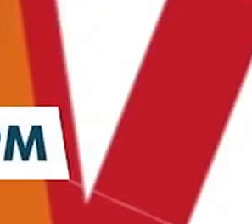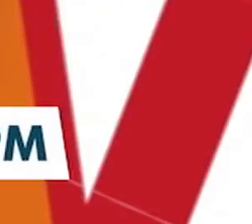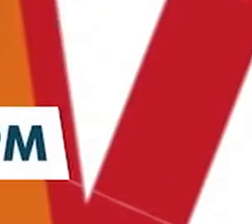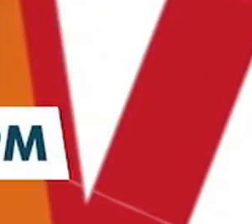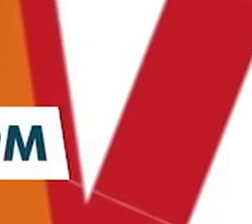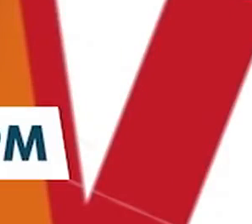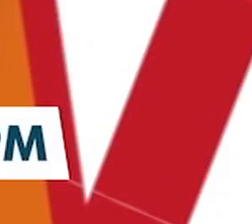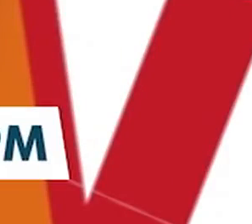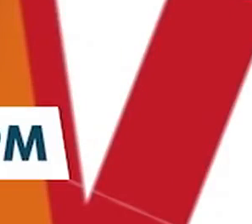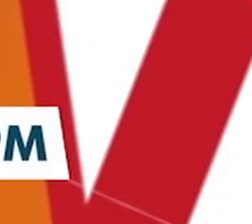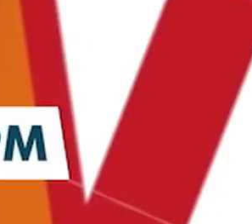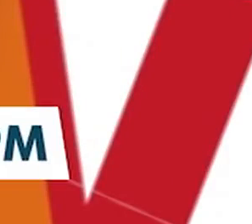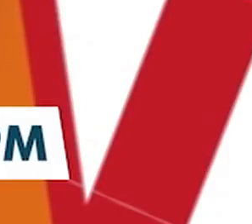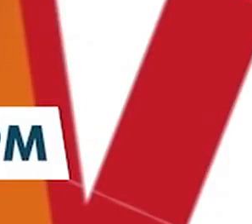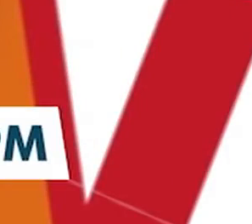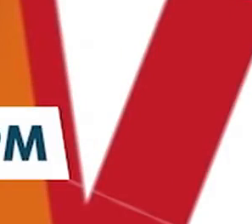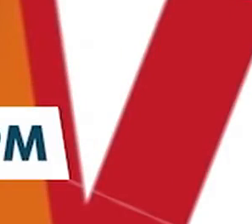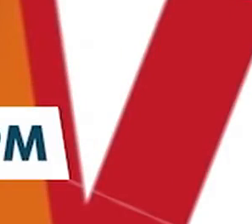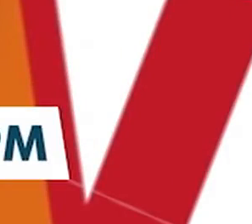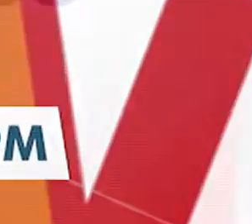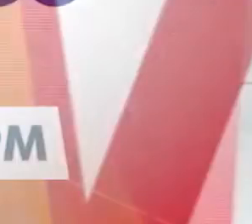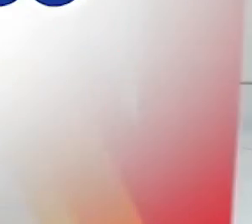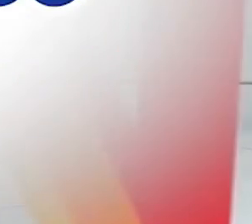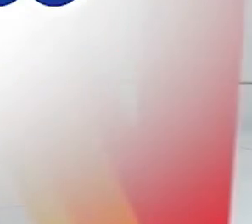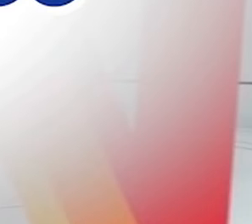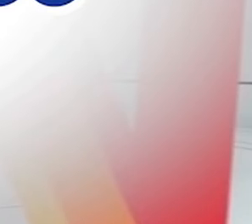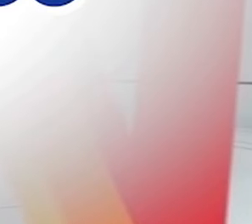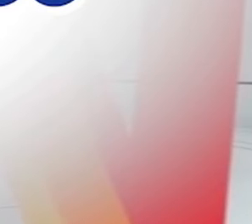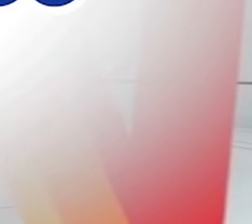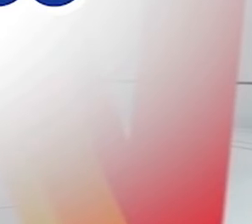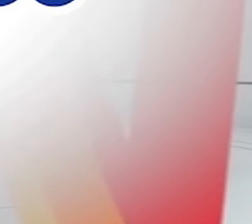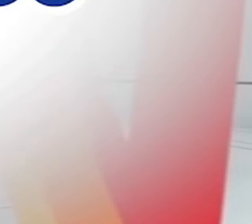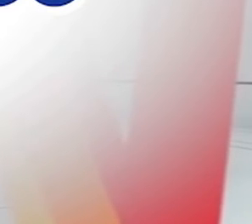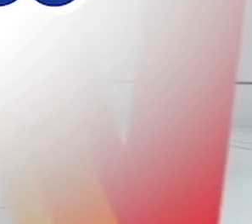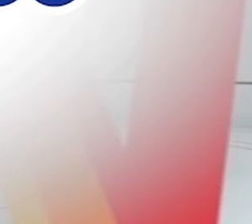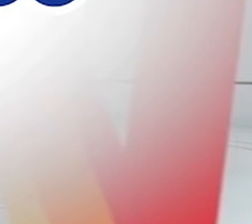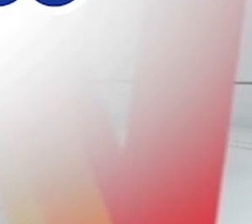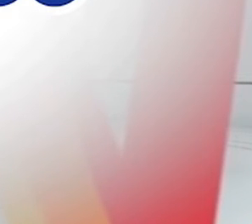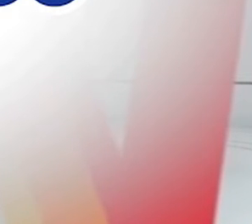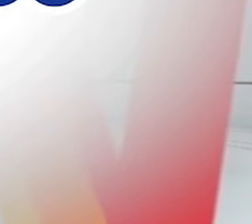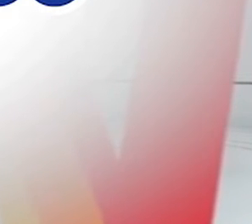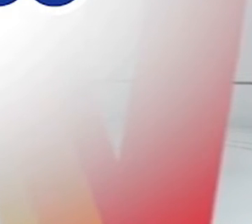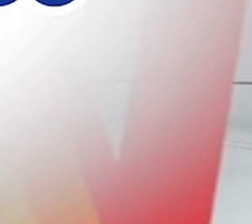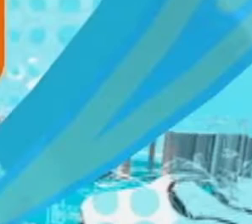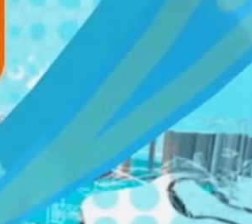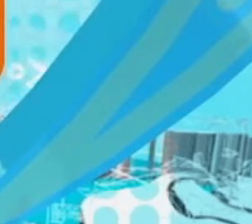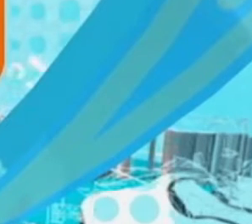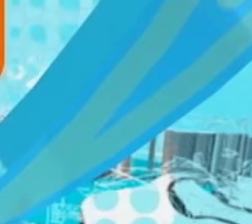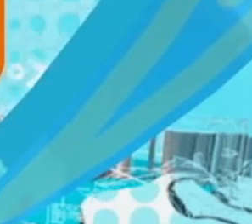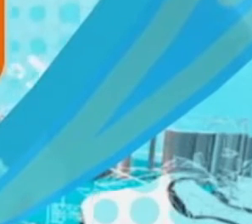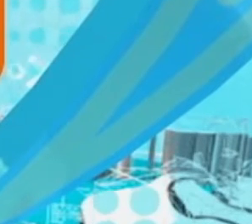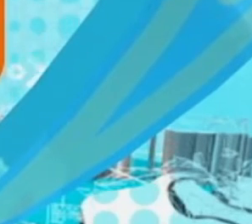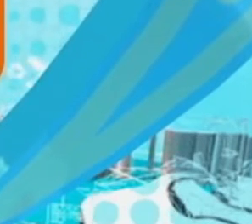lunes a viernes a las 4 y 30 de la tarde por 13 Costa Rica Televisión